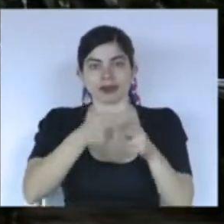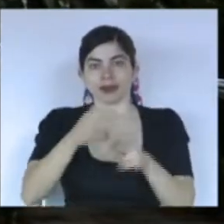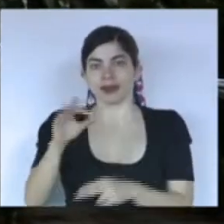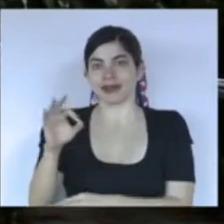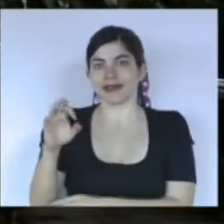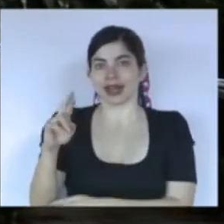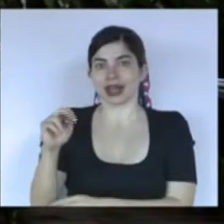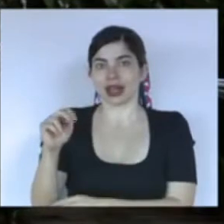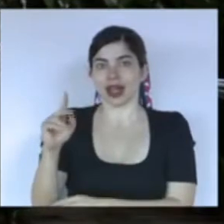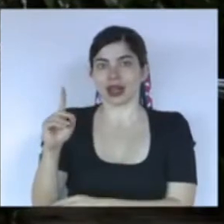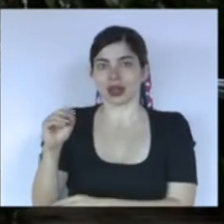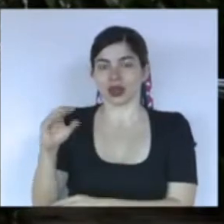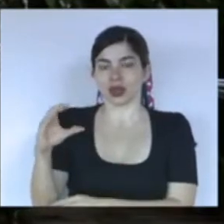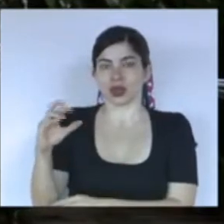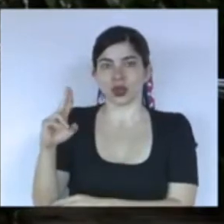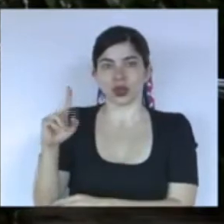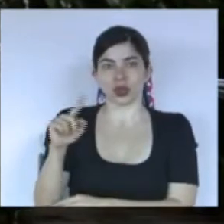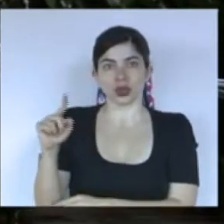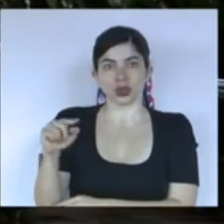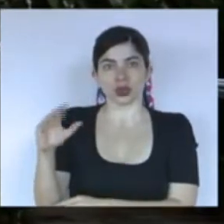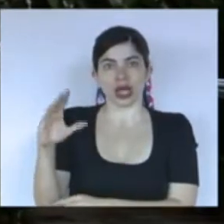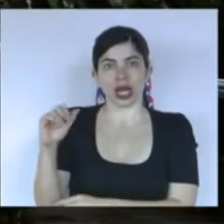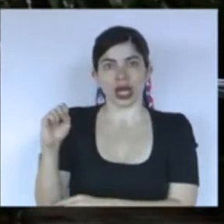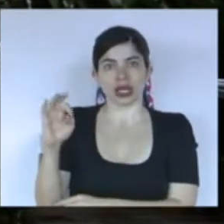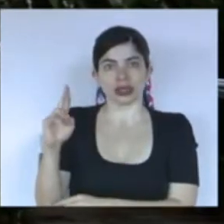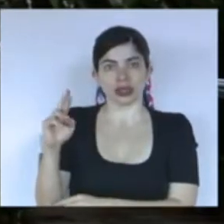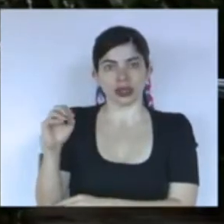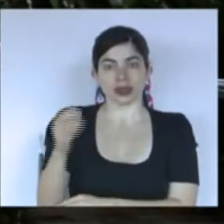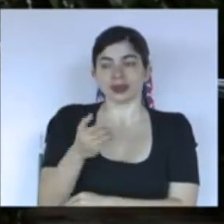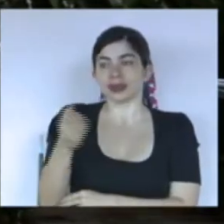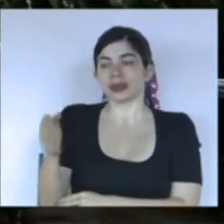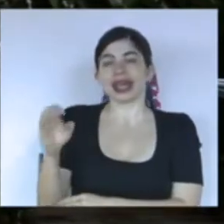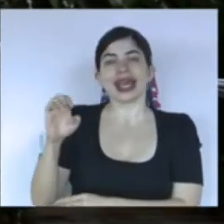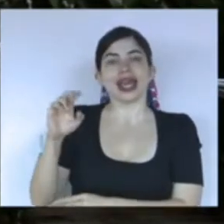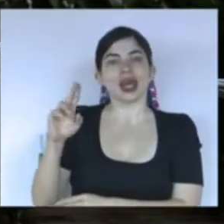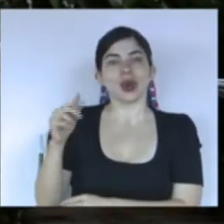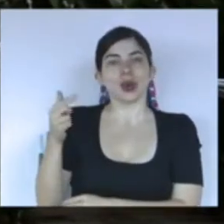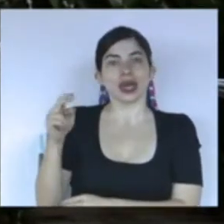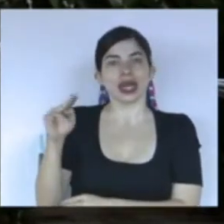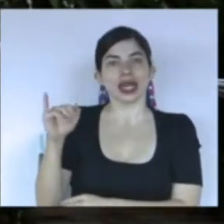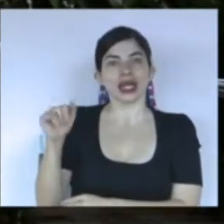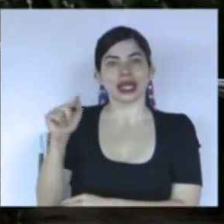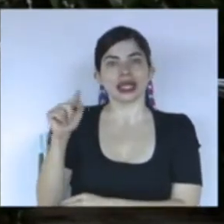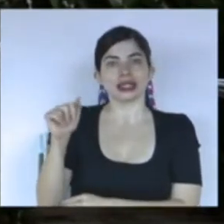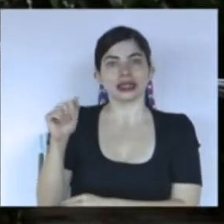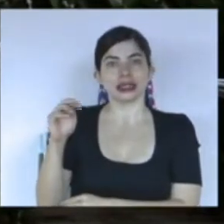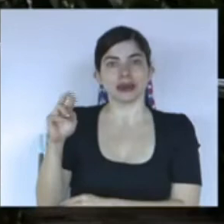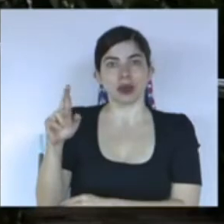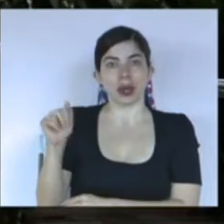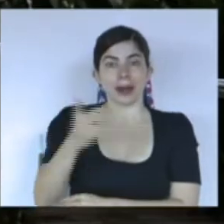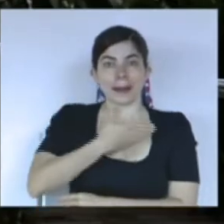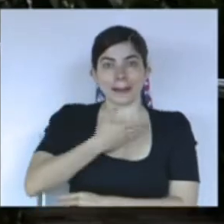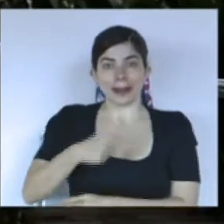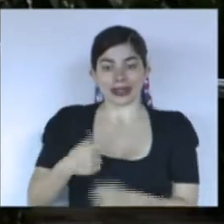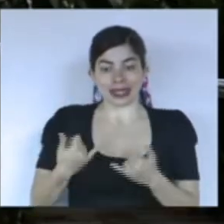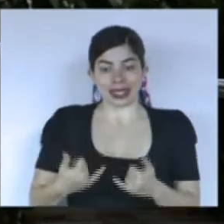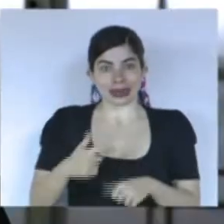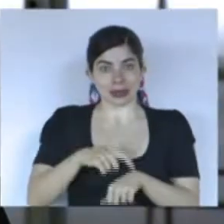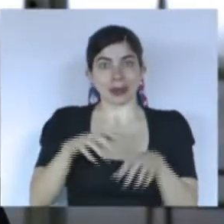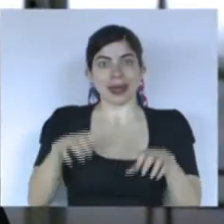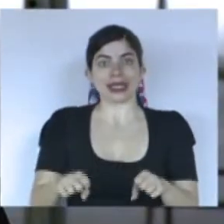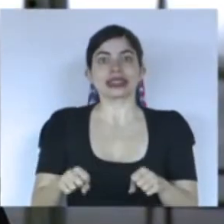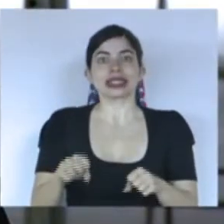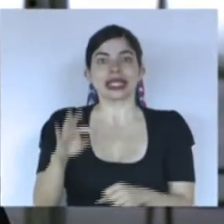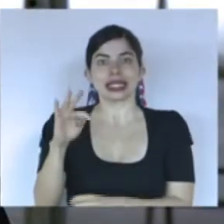Fernando Cruz Castro, señora Eugenia Zamora Chavarria, presidente en ejercicio, magistrada presidenta del